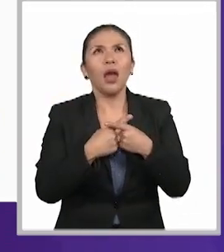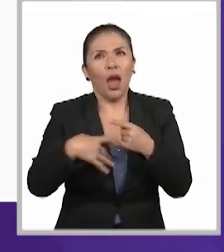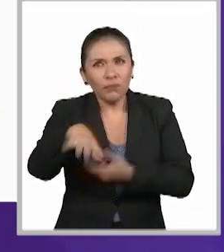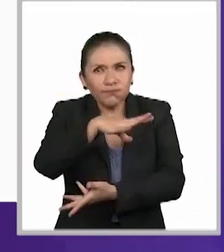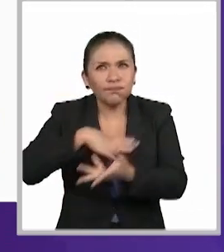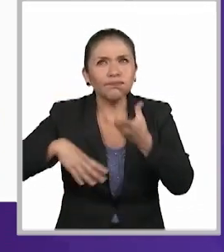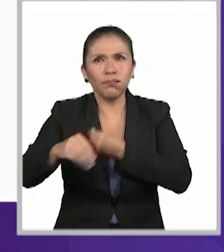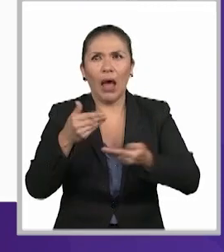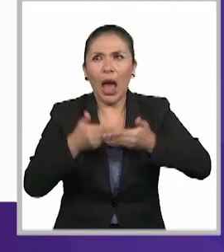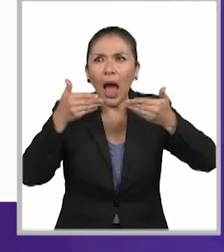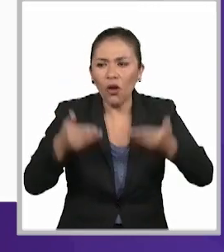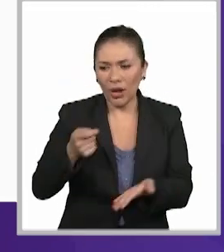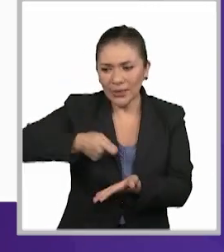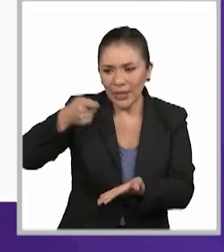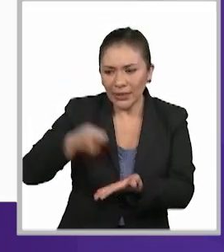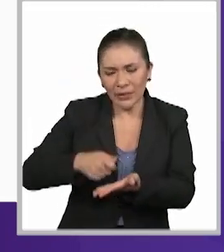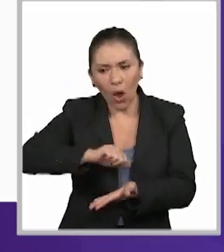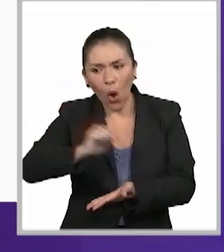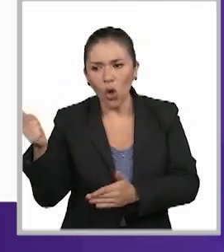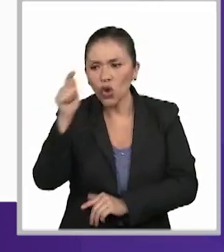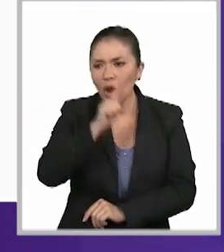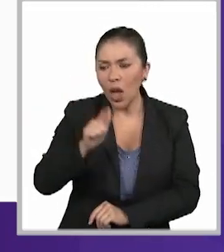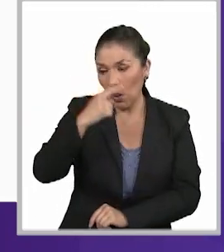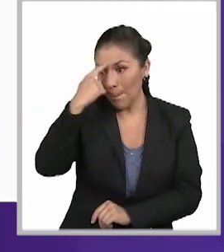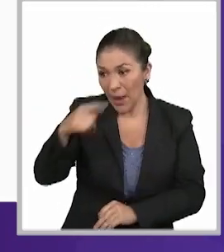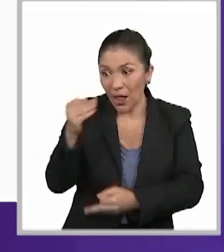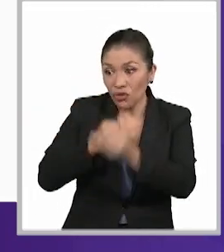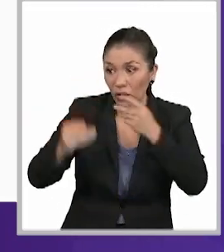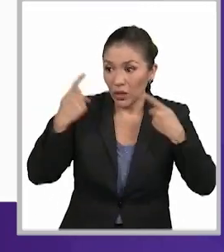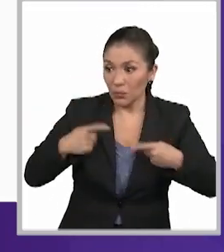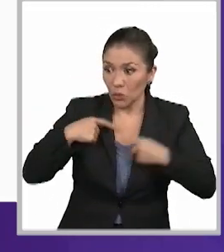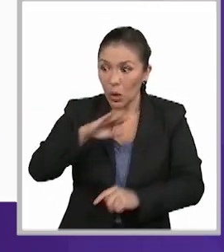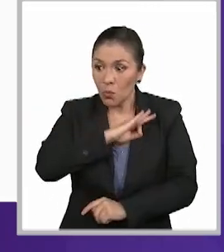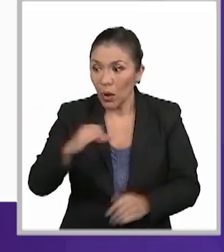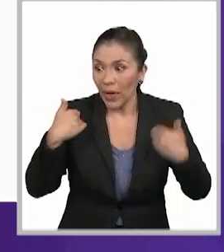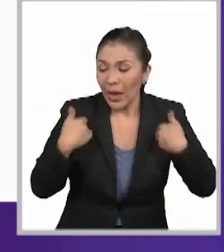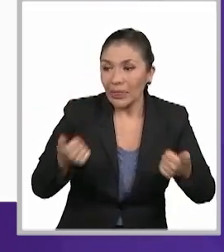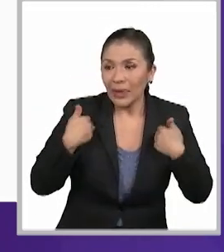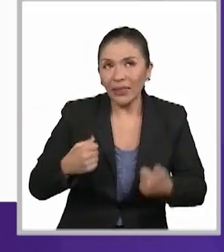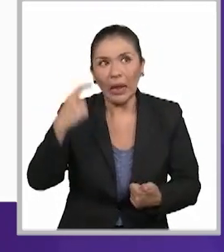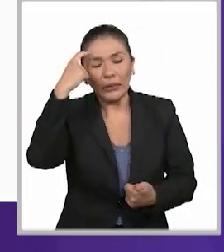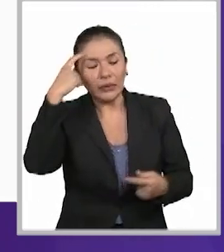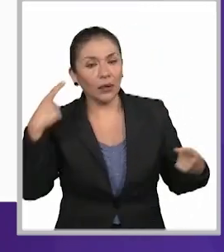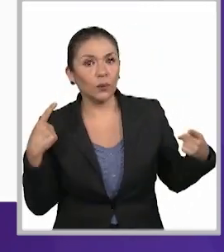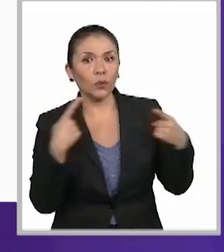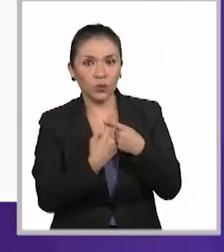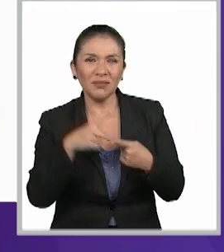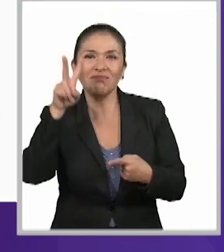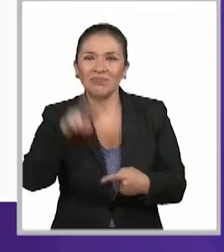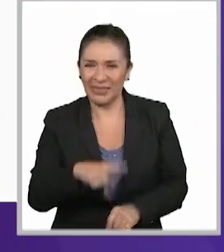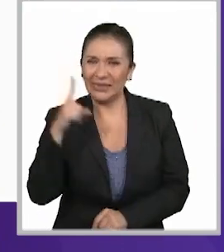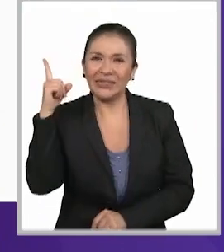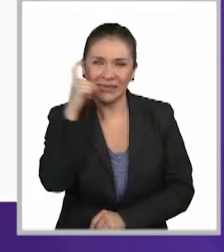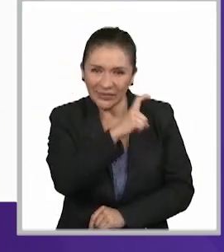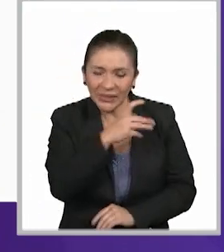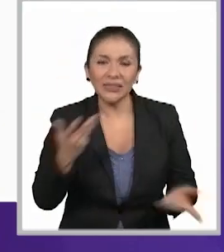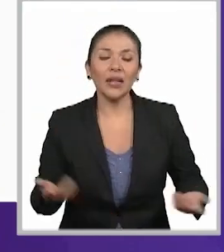formar estas sentencias con, pues, un lenguaje que puede entender prácticamente, pues, cualquier persona, ¿no? Entonces,